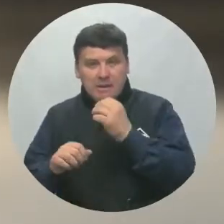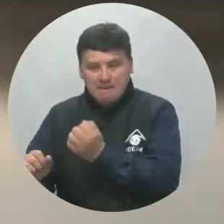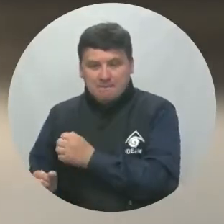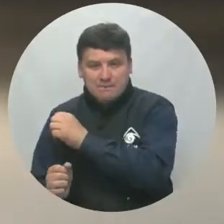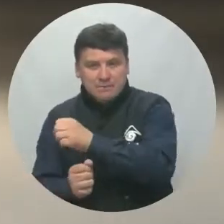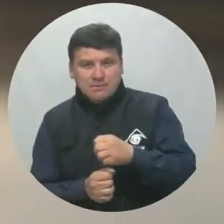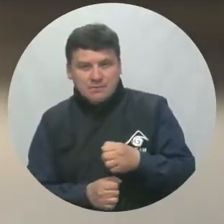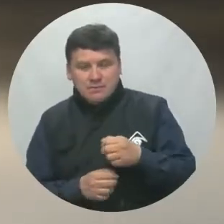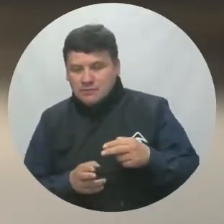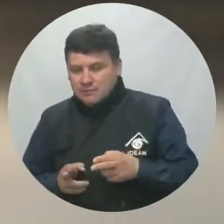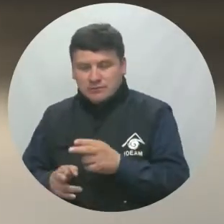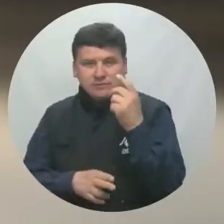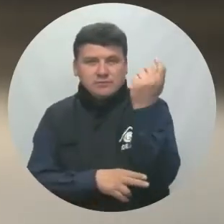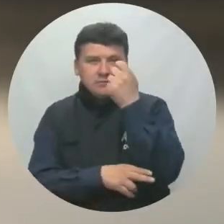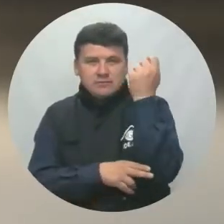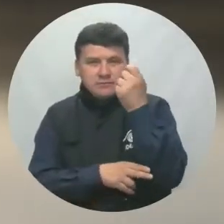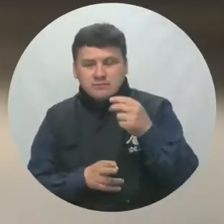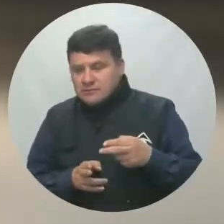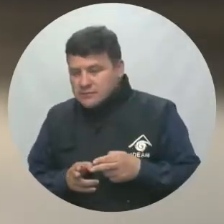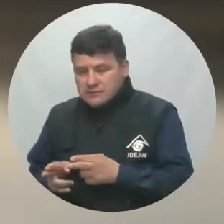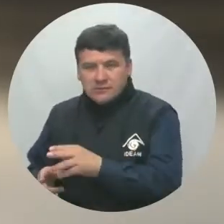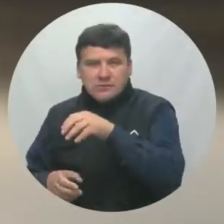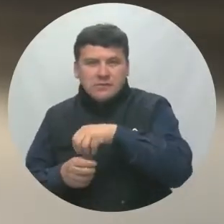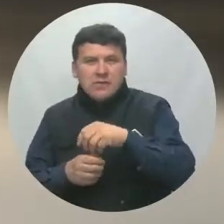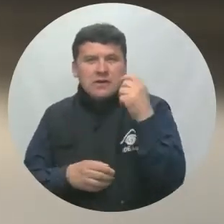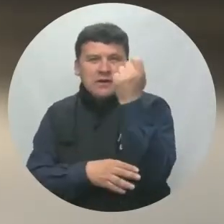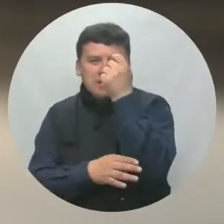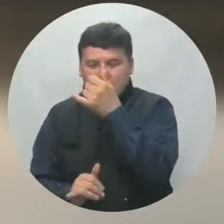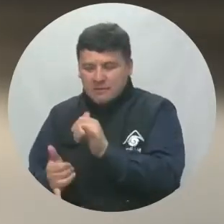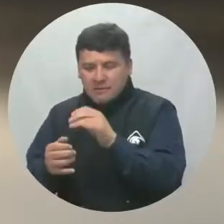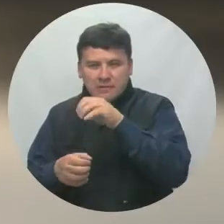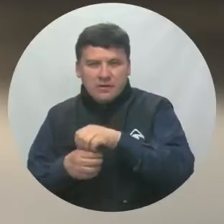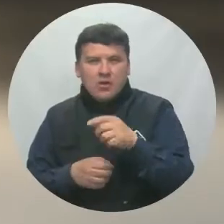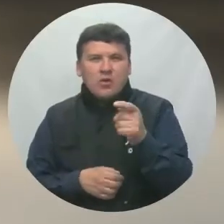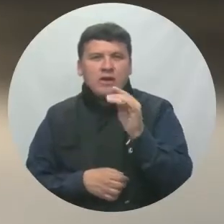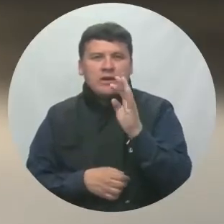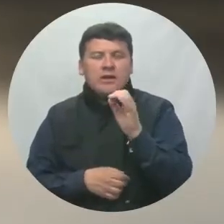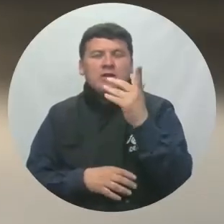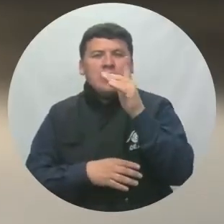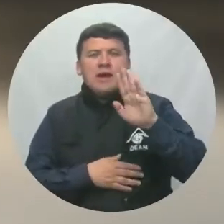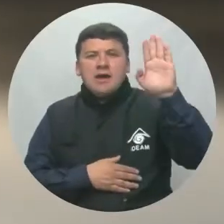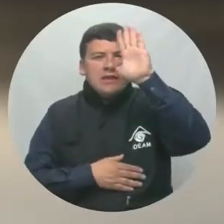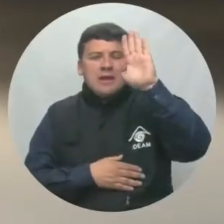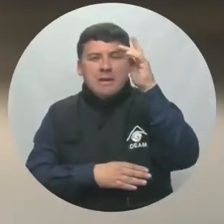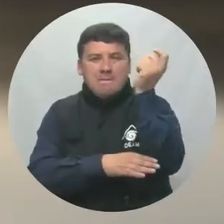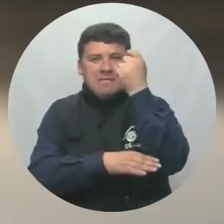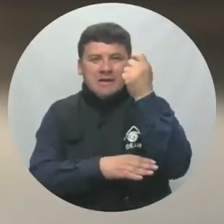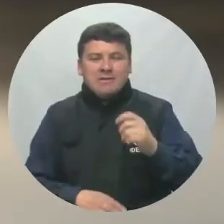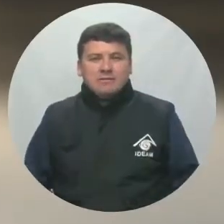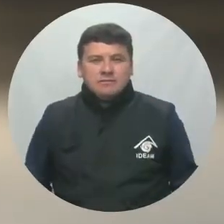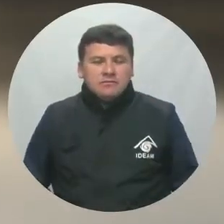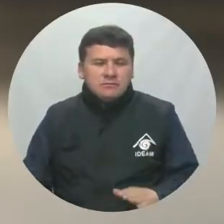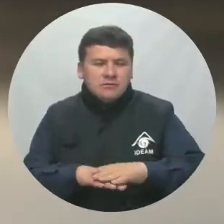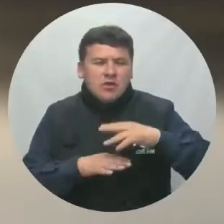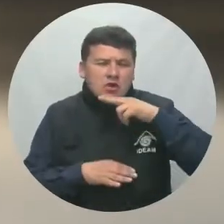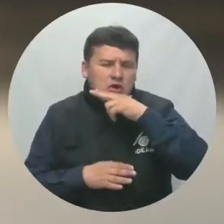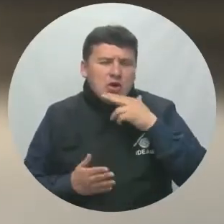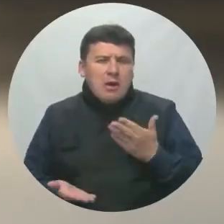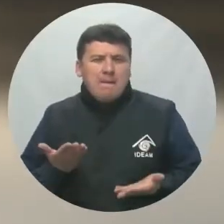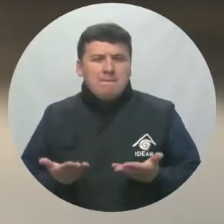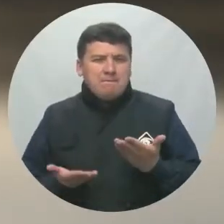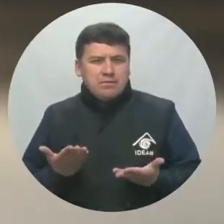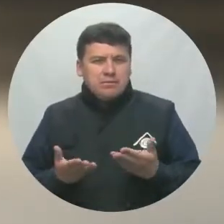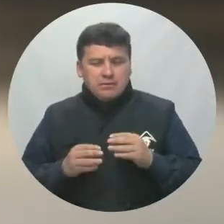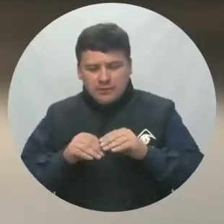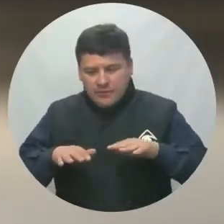Banco Magdalena, en el río Meta, en el río Crabonorte, en el río Casanare y Guatiquía, en el departamento del Meta. Alerta roja por alta